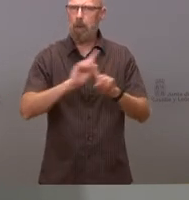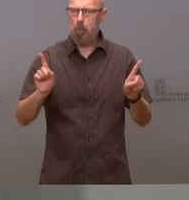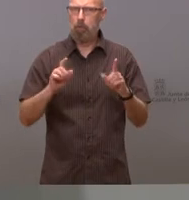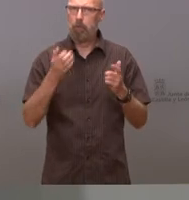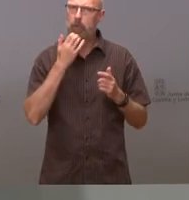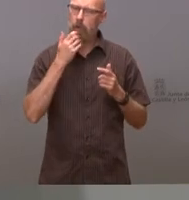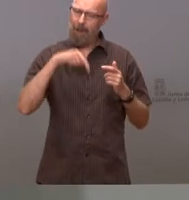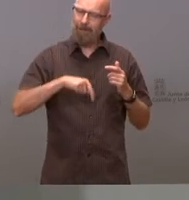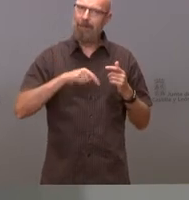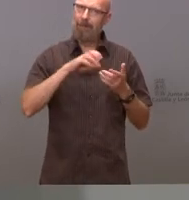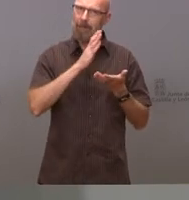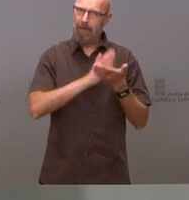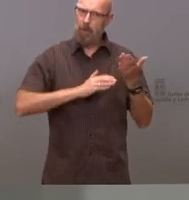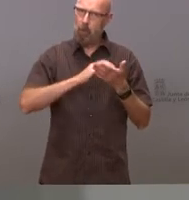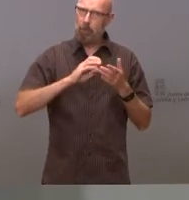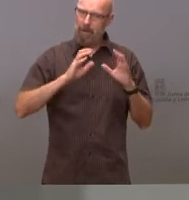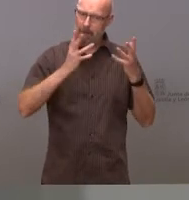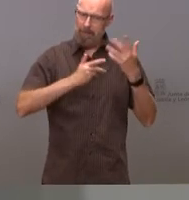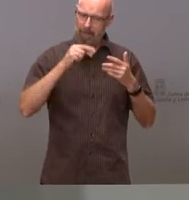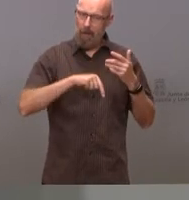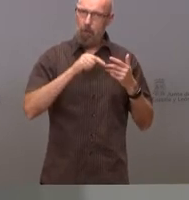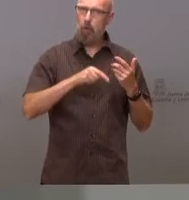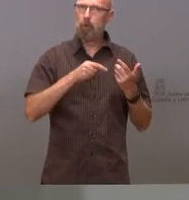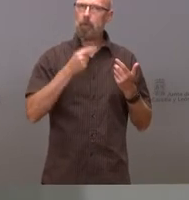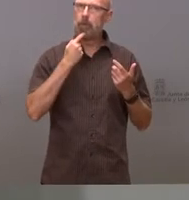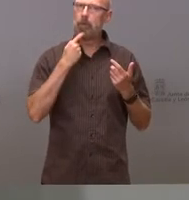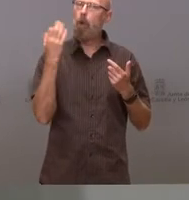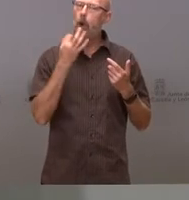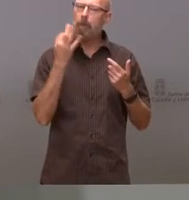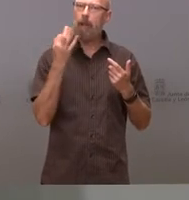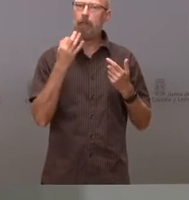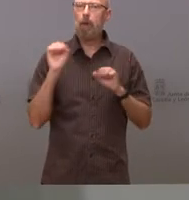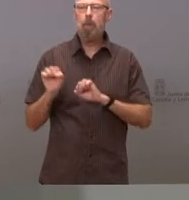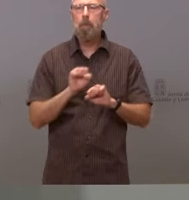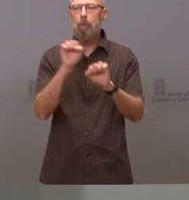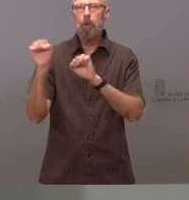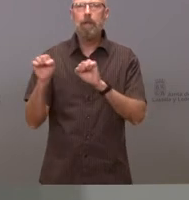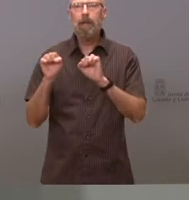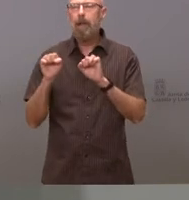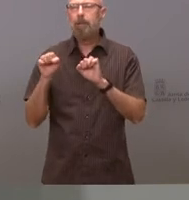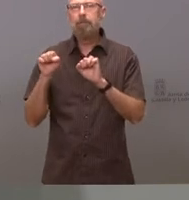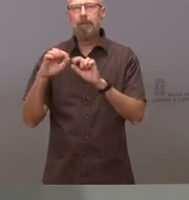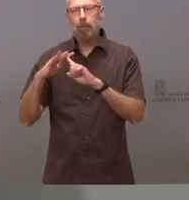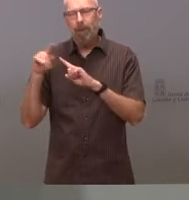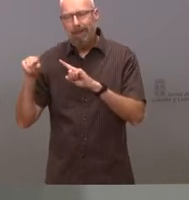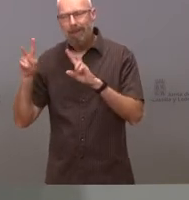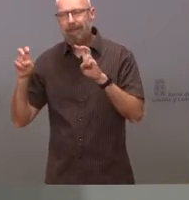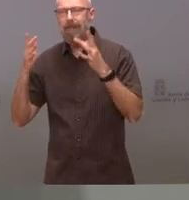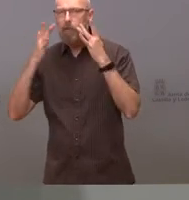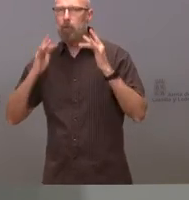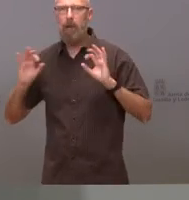administración tiene entre sus obligaciones proteger la neutralidad en estos casos